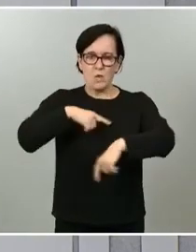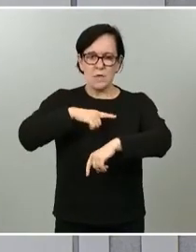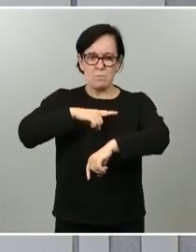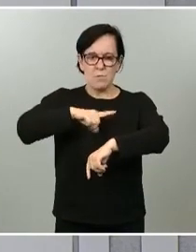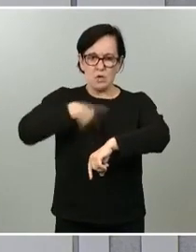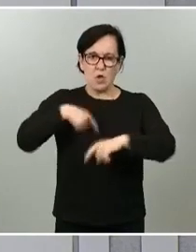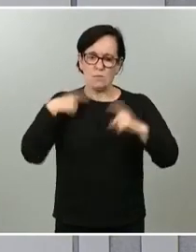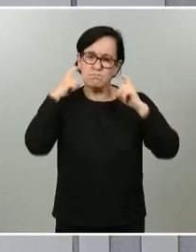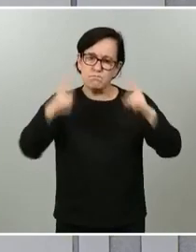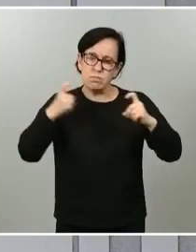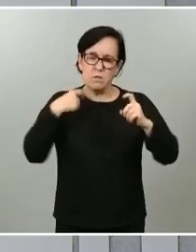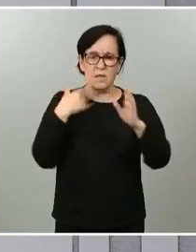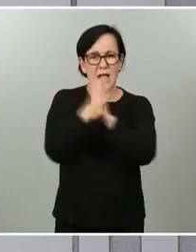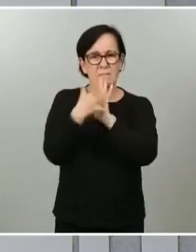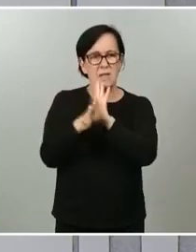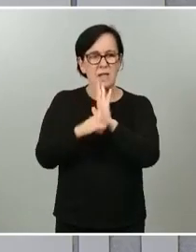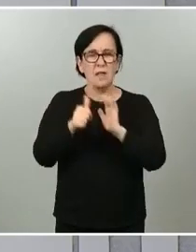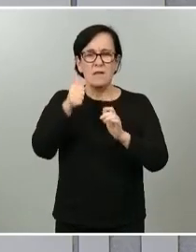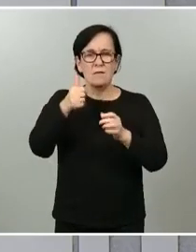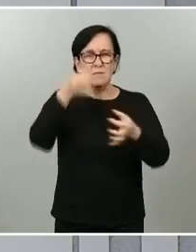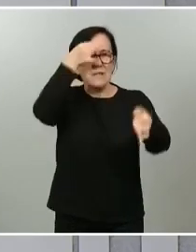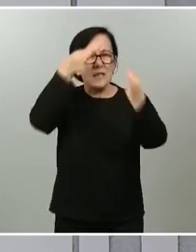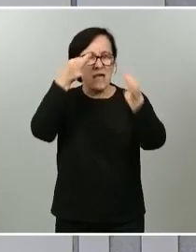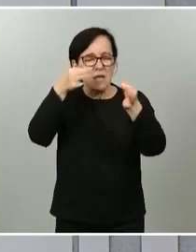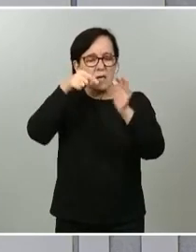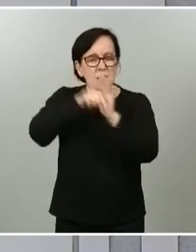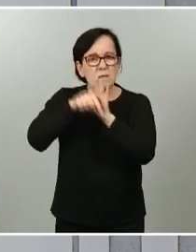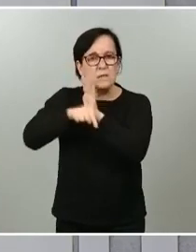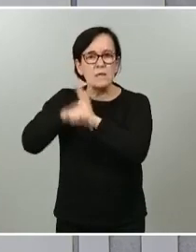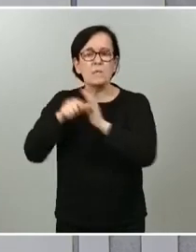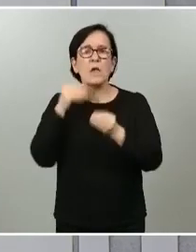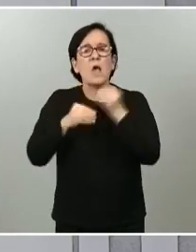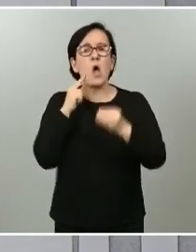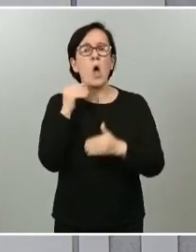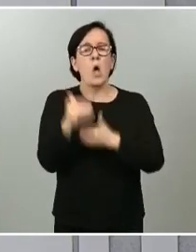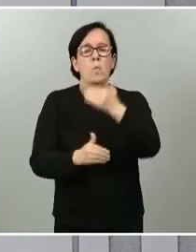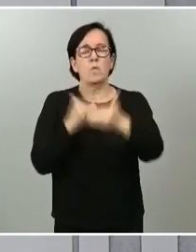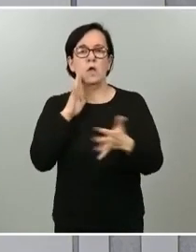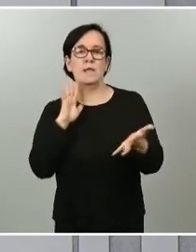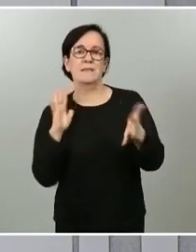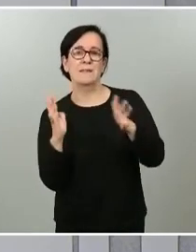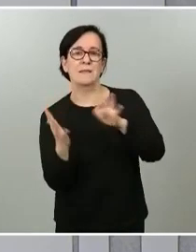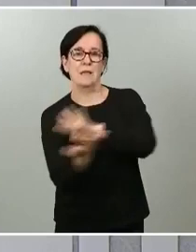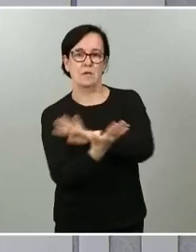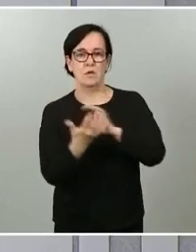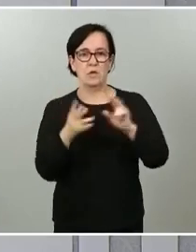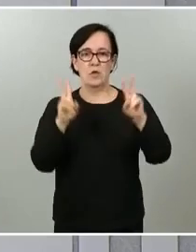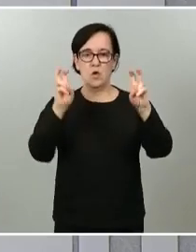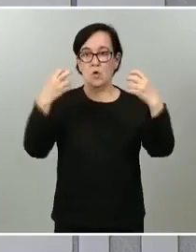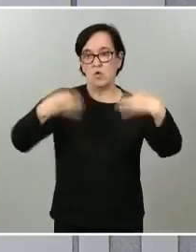de una manera muy detallada cómo se iba a realizar este proceso de transición hacia esa nueva normalidad.